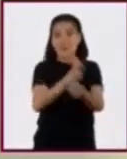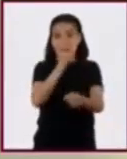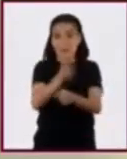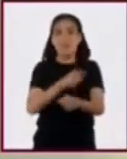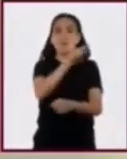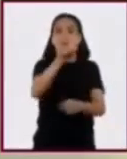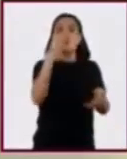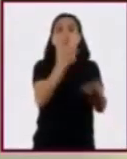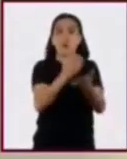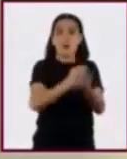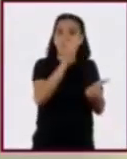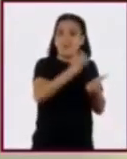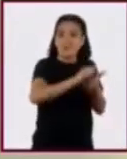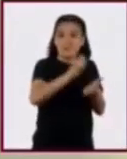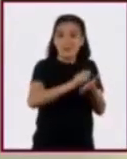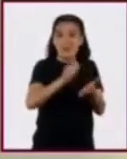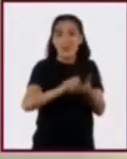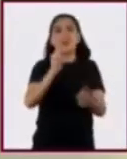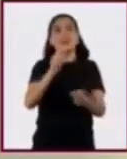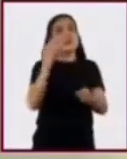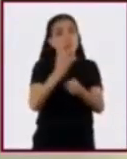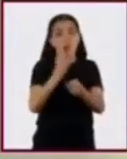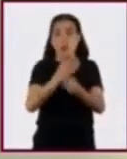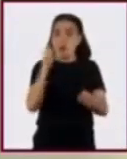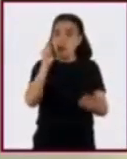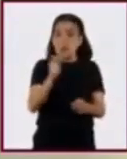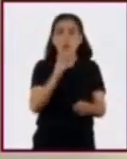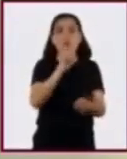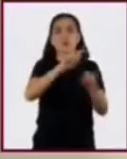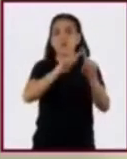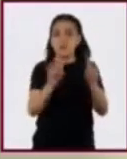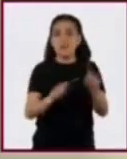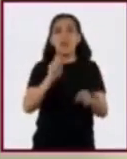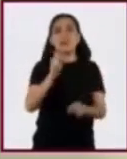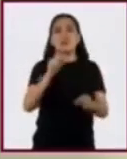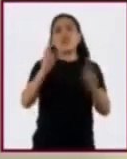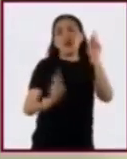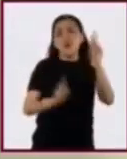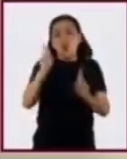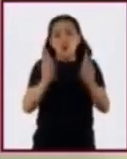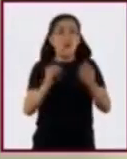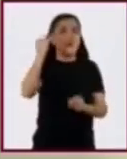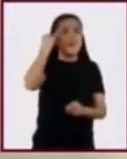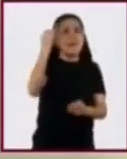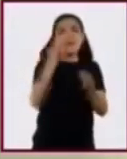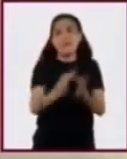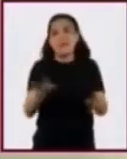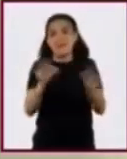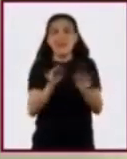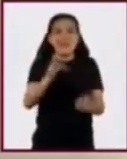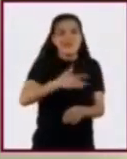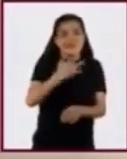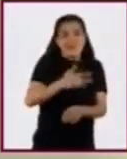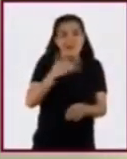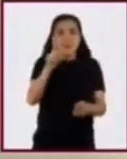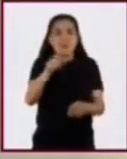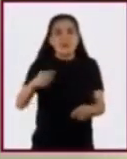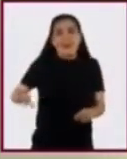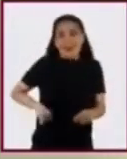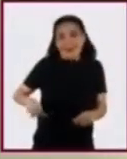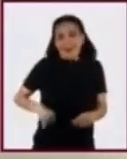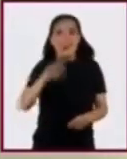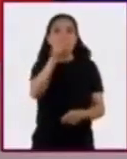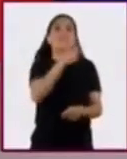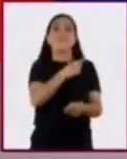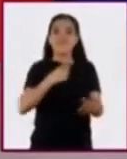registrar en su cuaderno durante toda la sesión las dudas, ideas generales, inquietudes y hallazgos que vayan